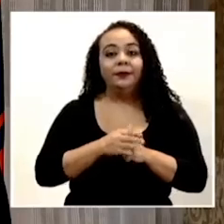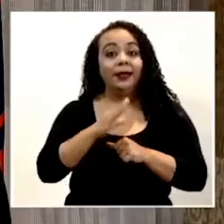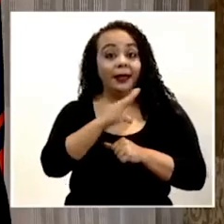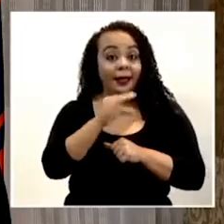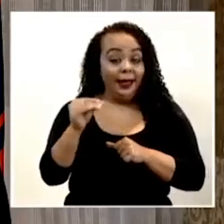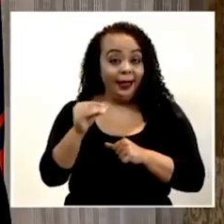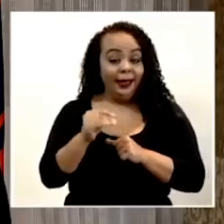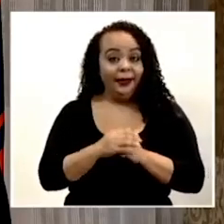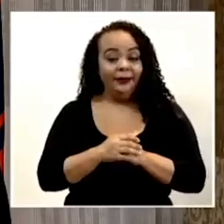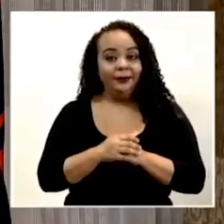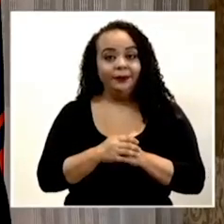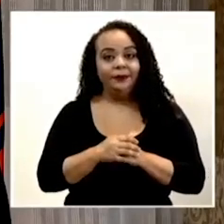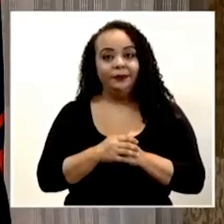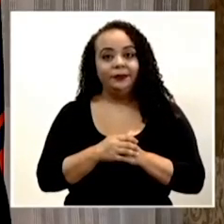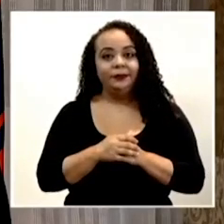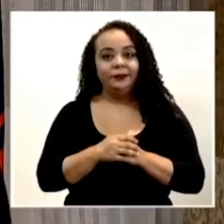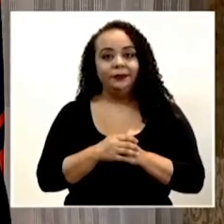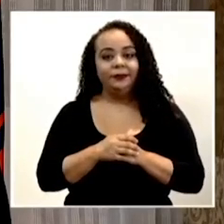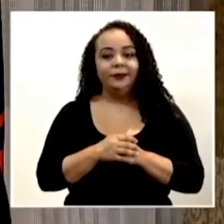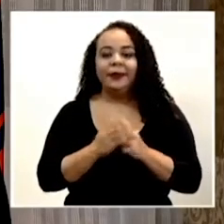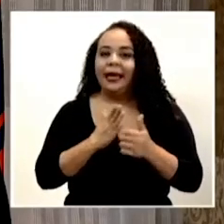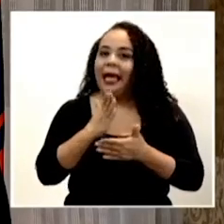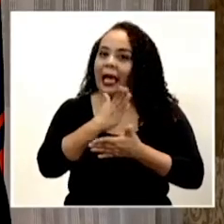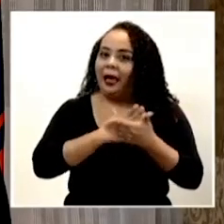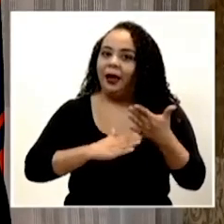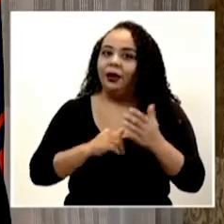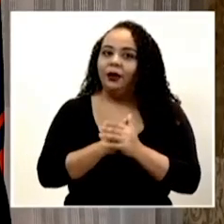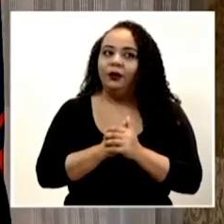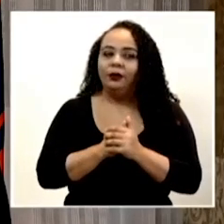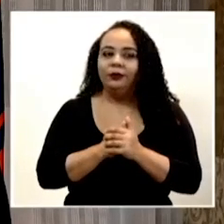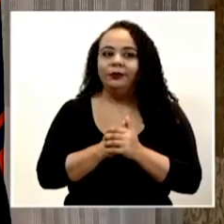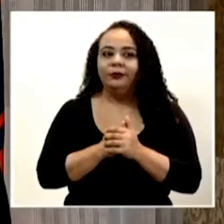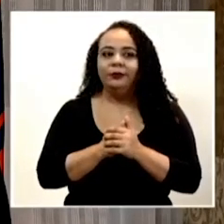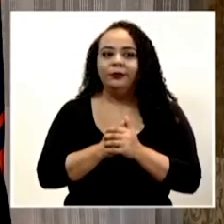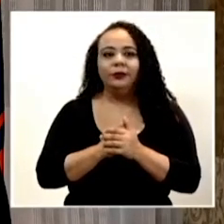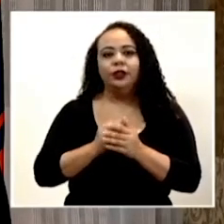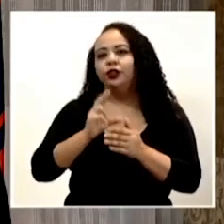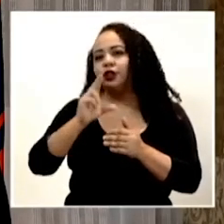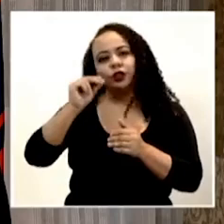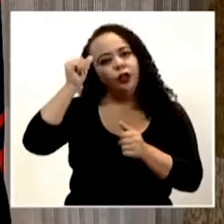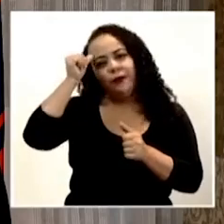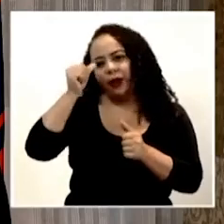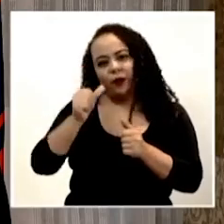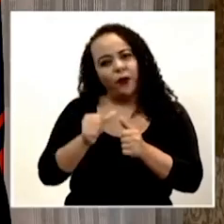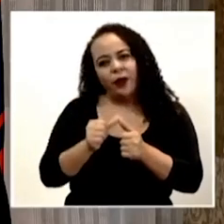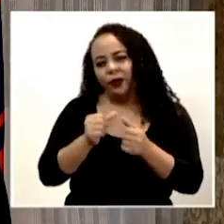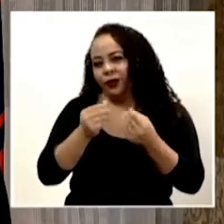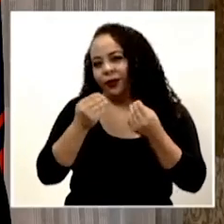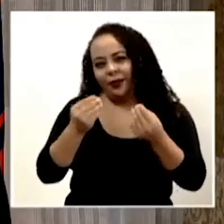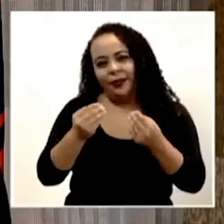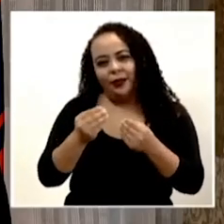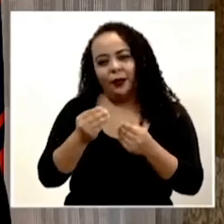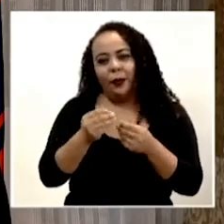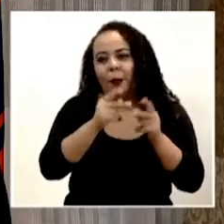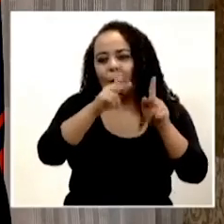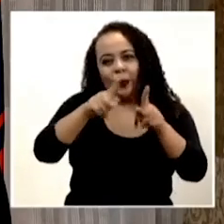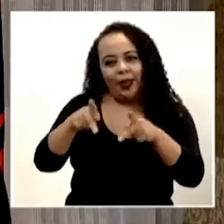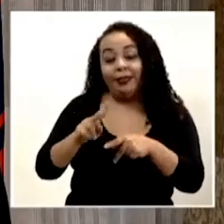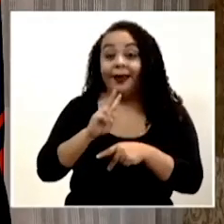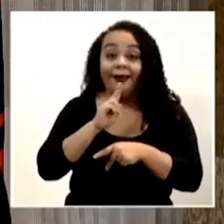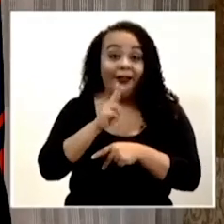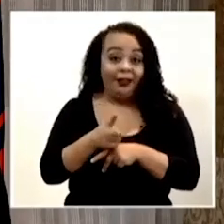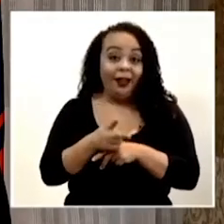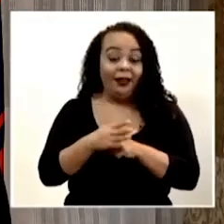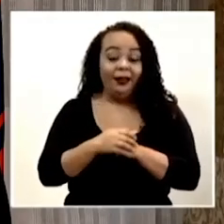eh, fue, fue algo que, que, pues, no recuerdo tanto con, con gente, porque la verdad,